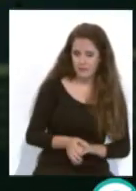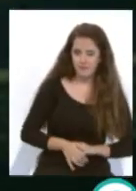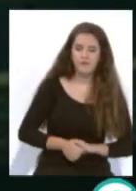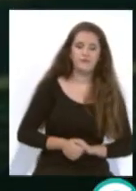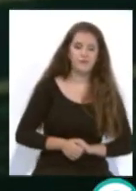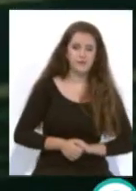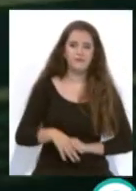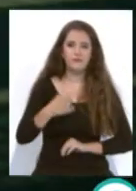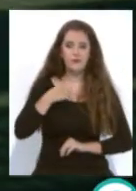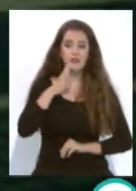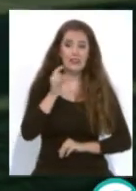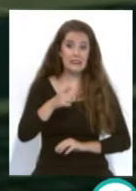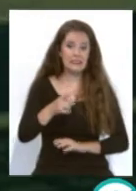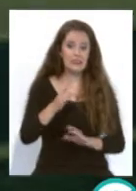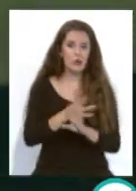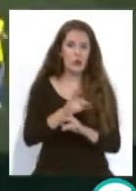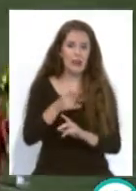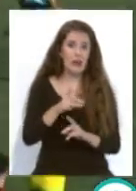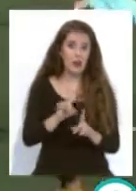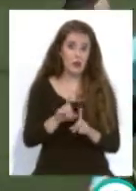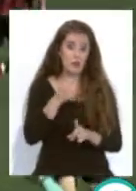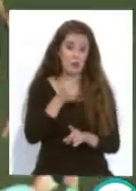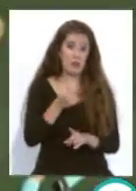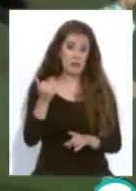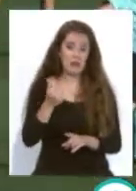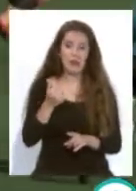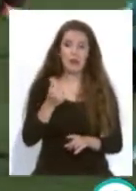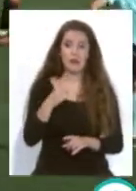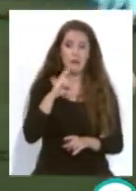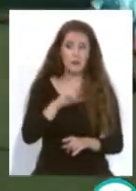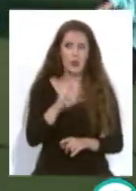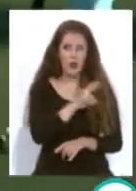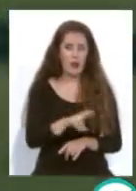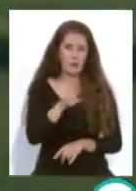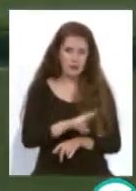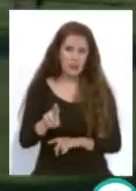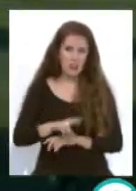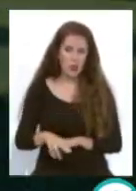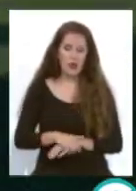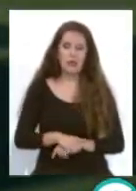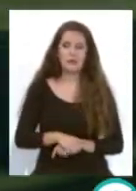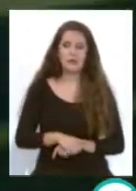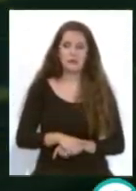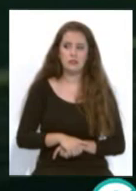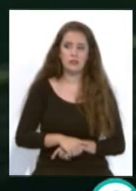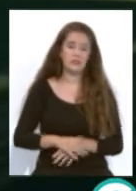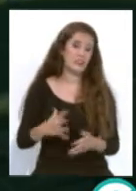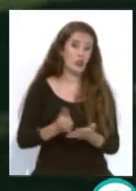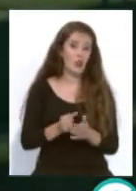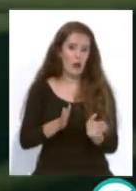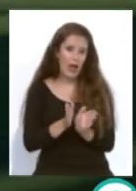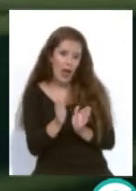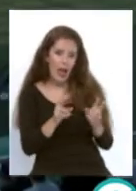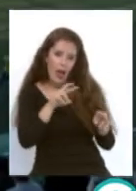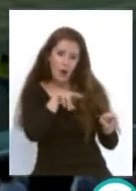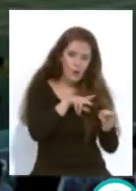en esa jugada como dice aquí la vamos vamos a seguir viendo esas repeticiones desde todos los ángulos para que no se